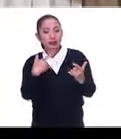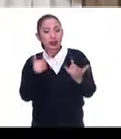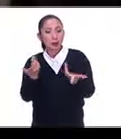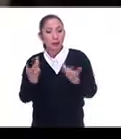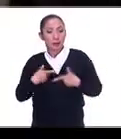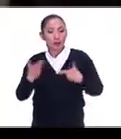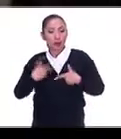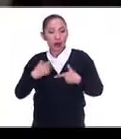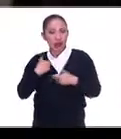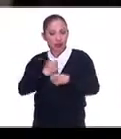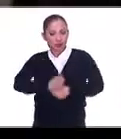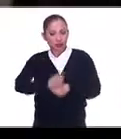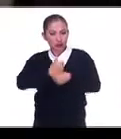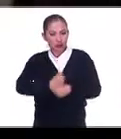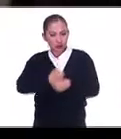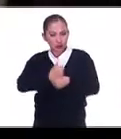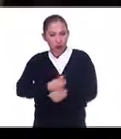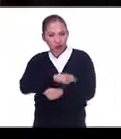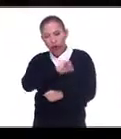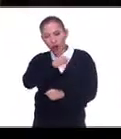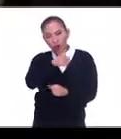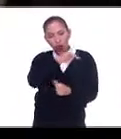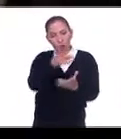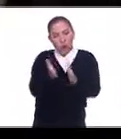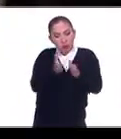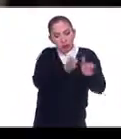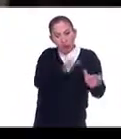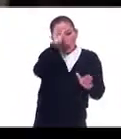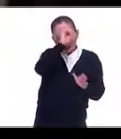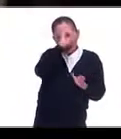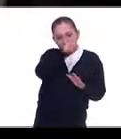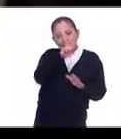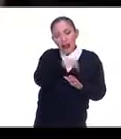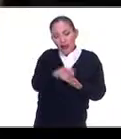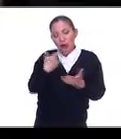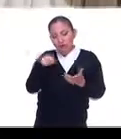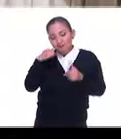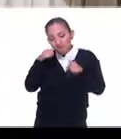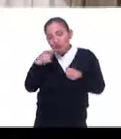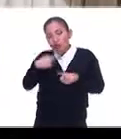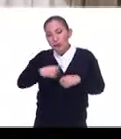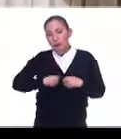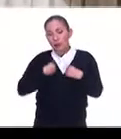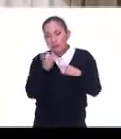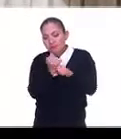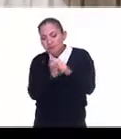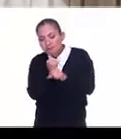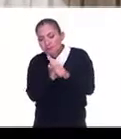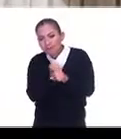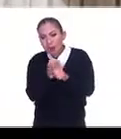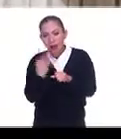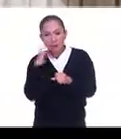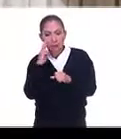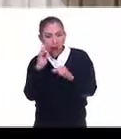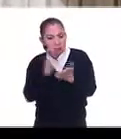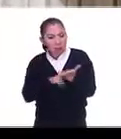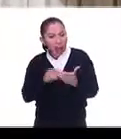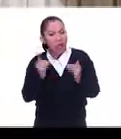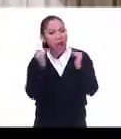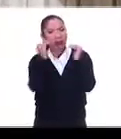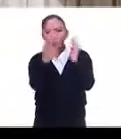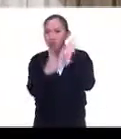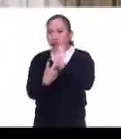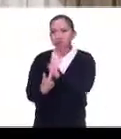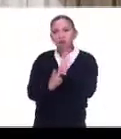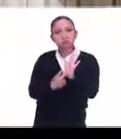conquistados. El lado B. El lado B y a eso se dedicó el resto de su vida. Es decir, a valorar, a poner en